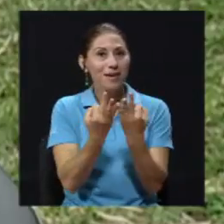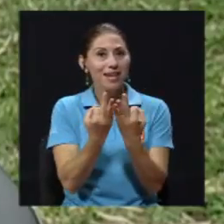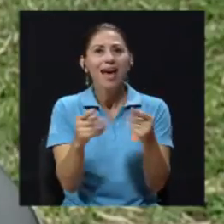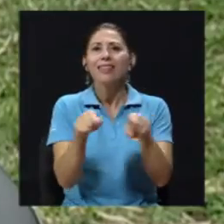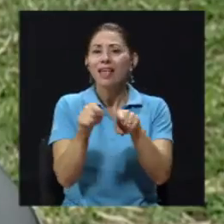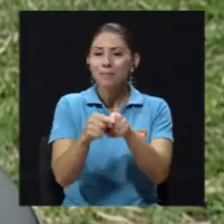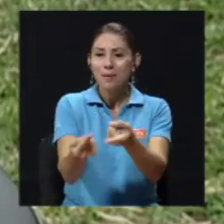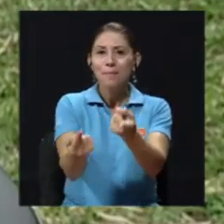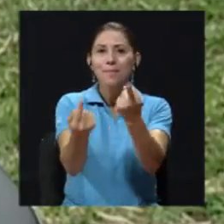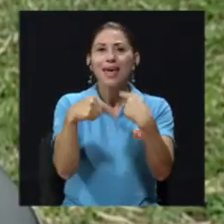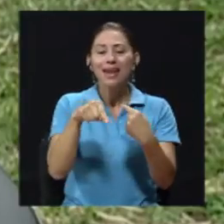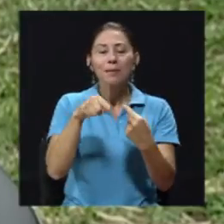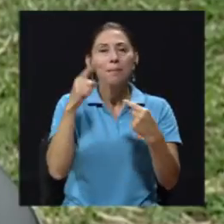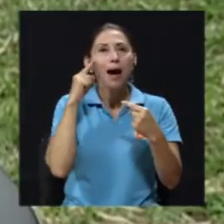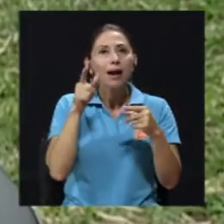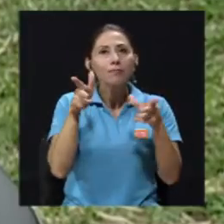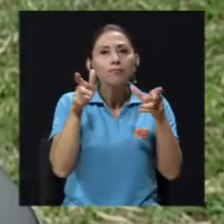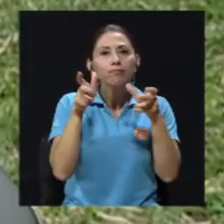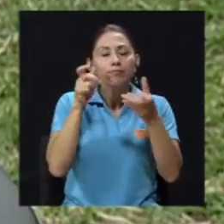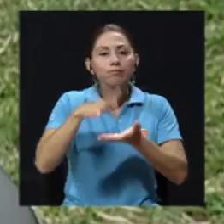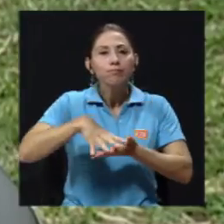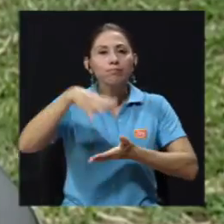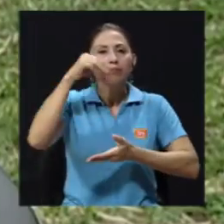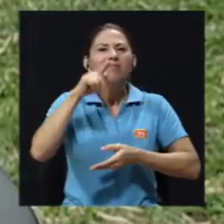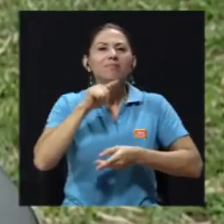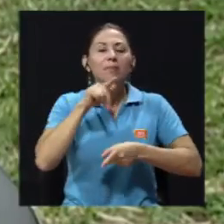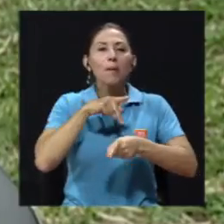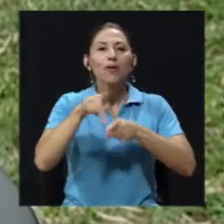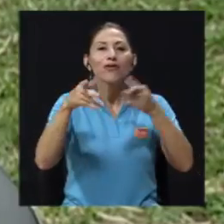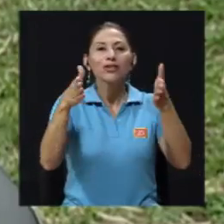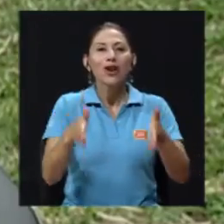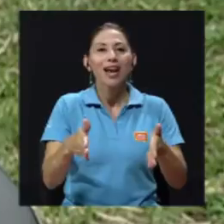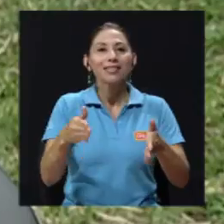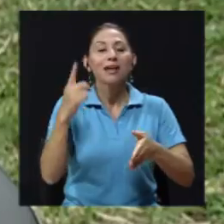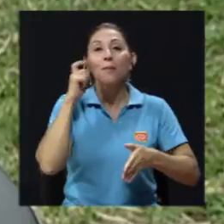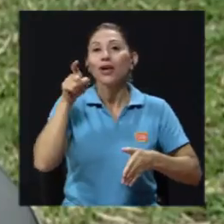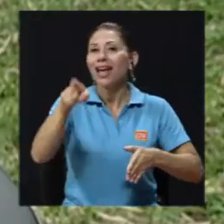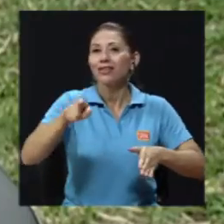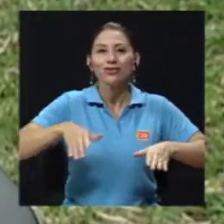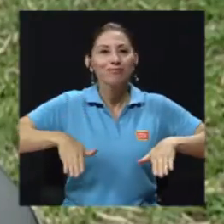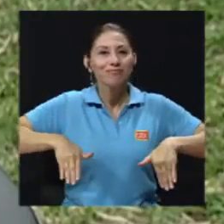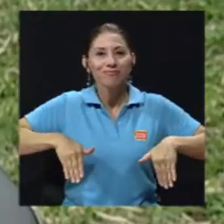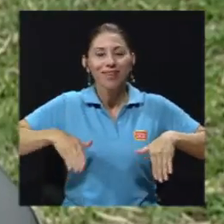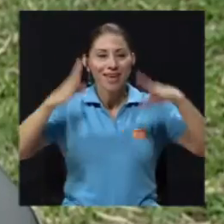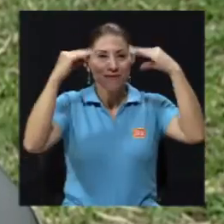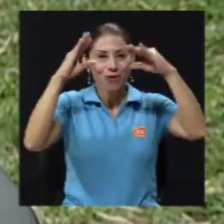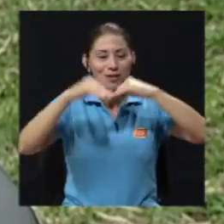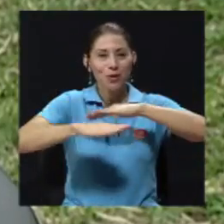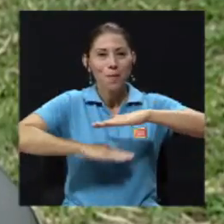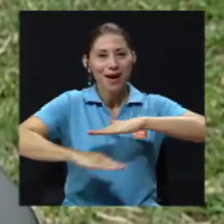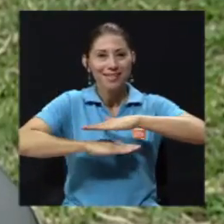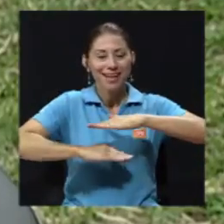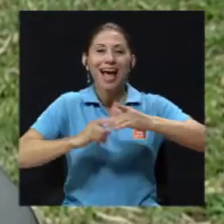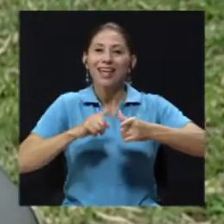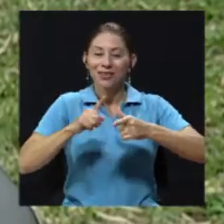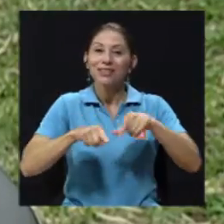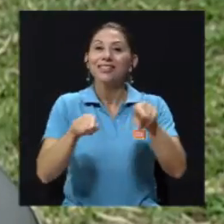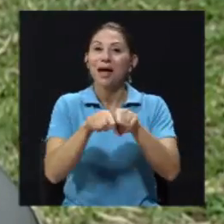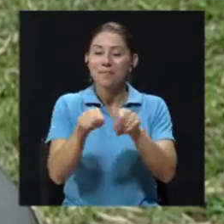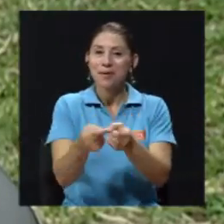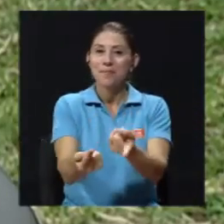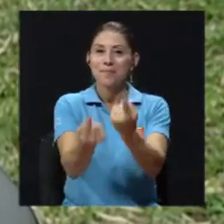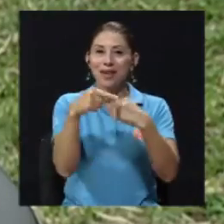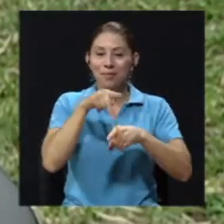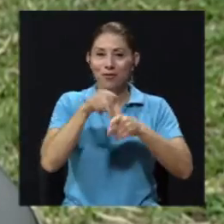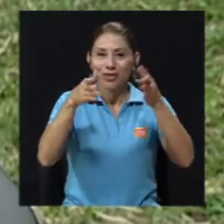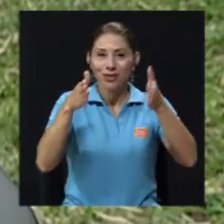nos están llegando profesionales, porque no tienen ni siquiera la información básica para orientar a las madres, entonces también estamos recibiendo